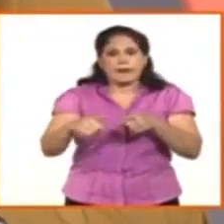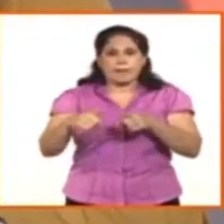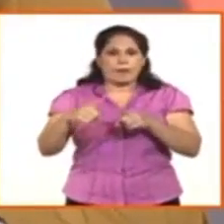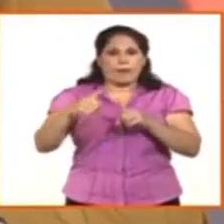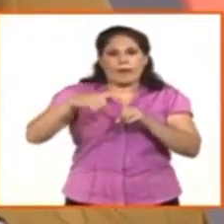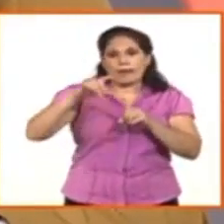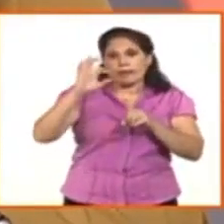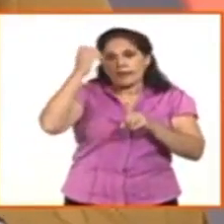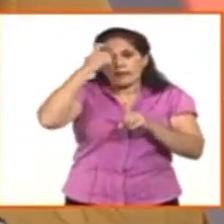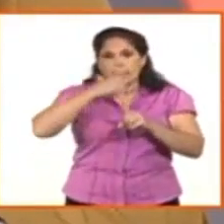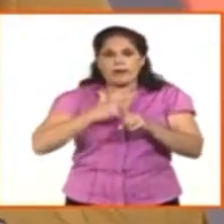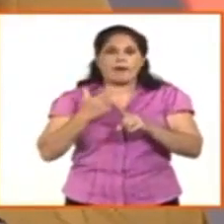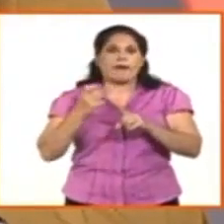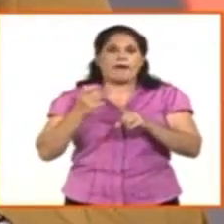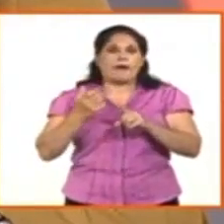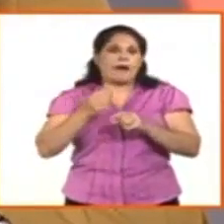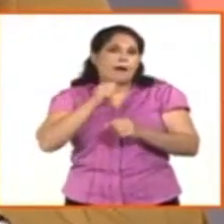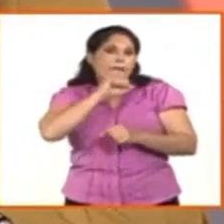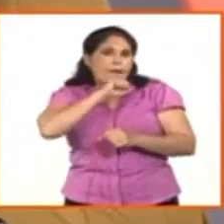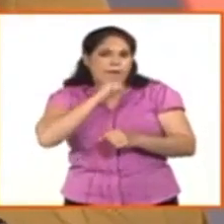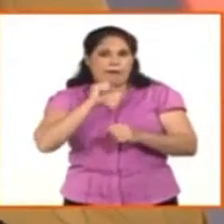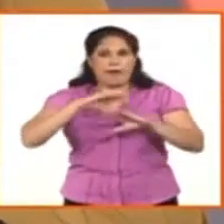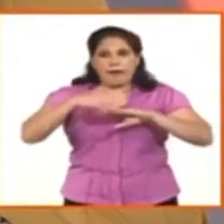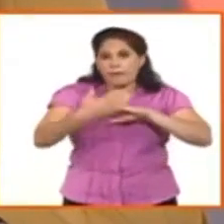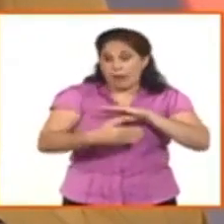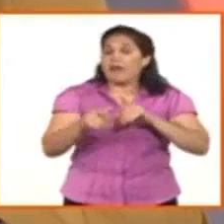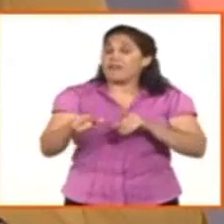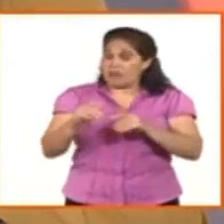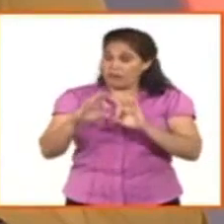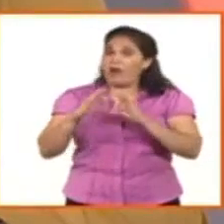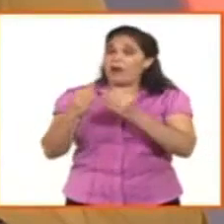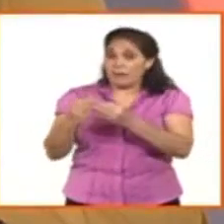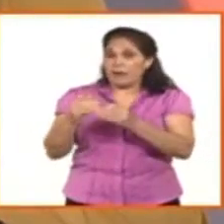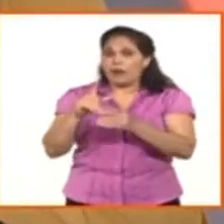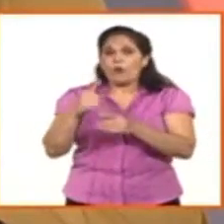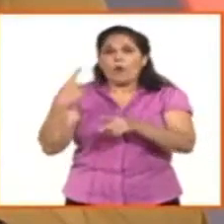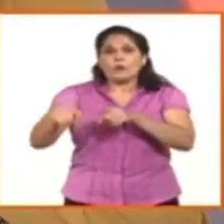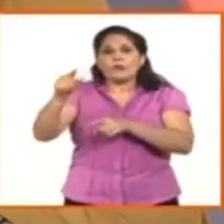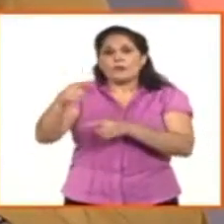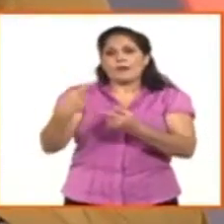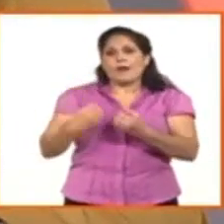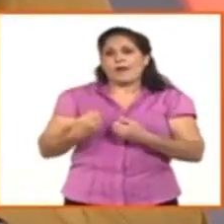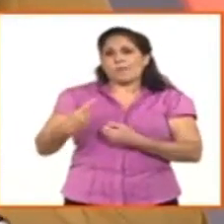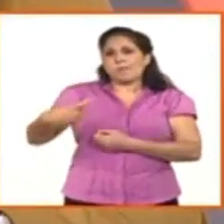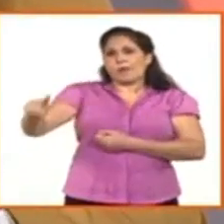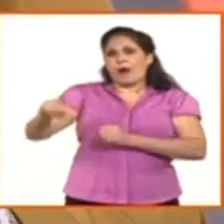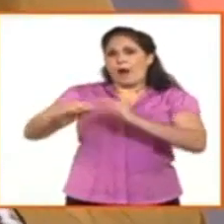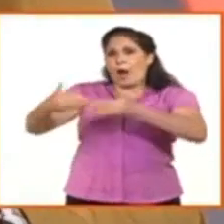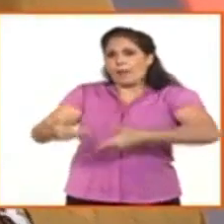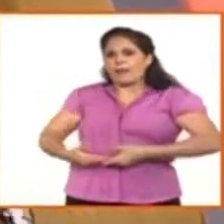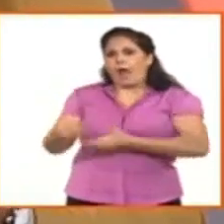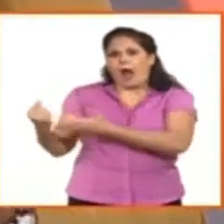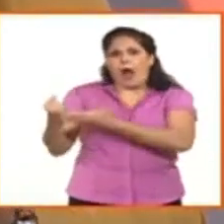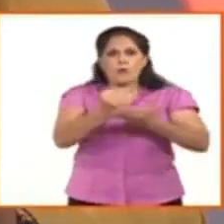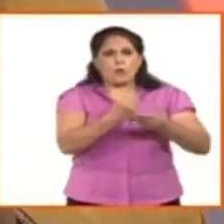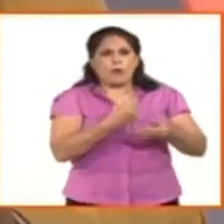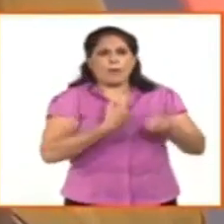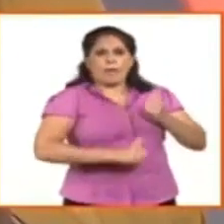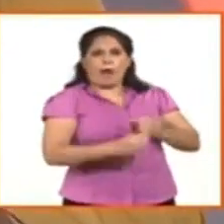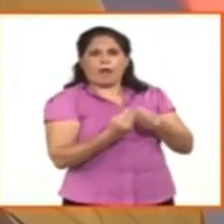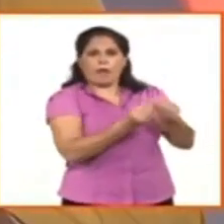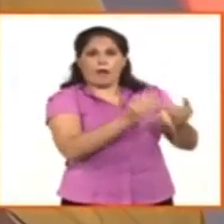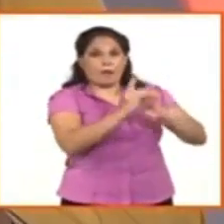La gestación solidaria impone un reto al sistema de salud porque ya se cambian los